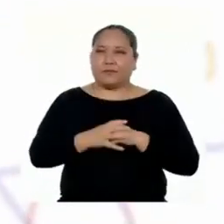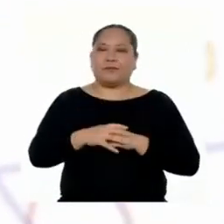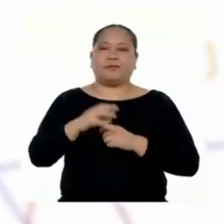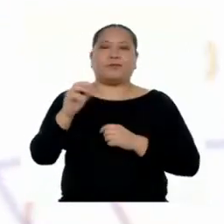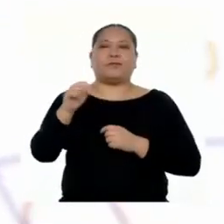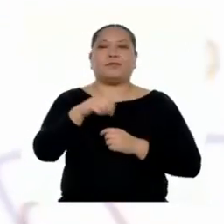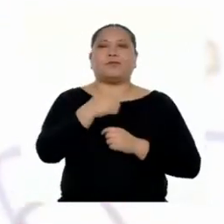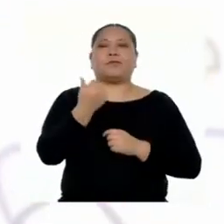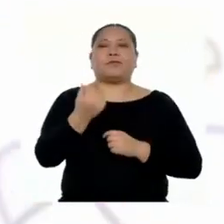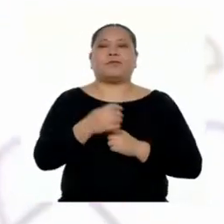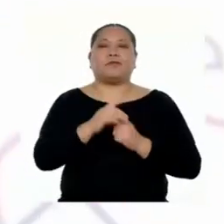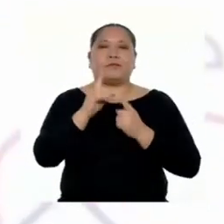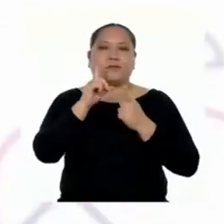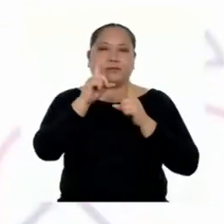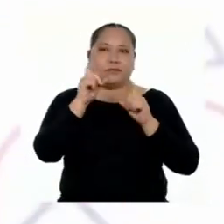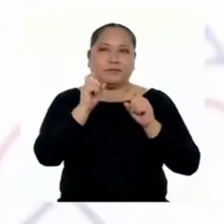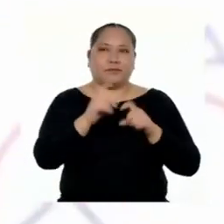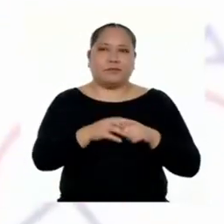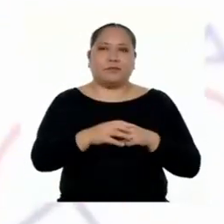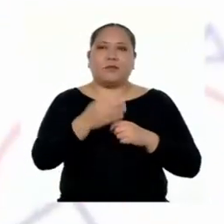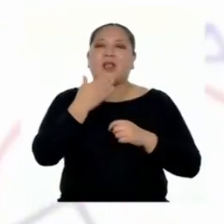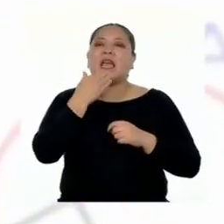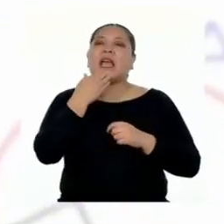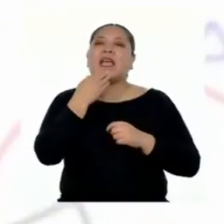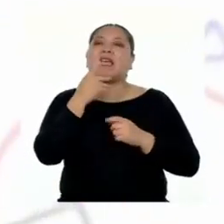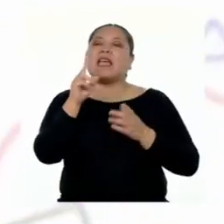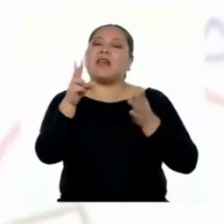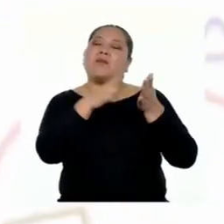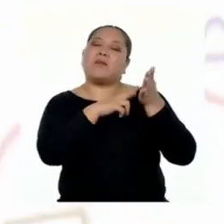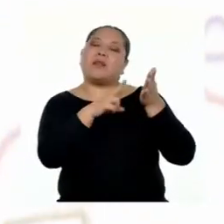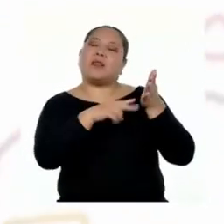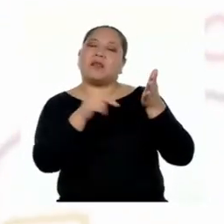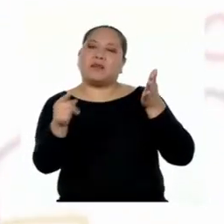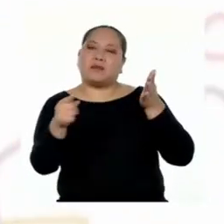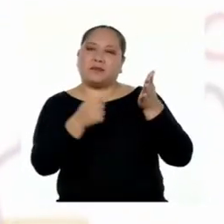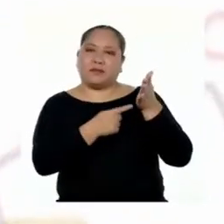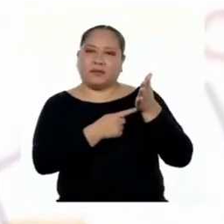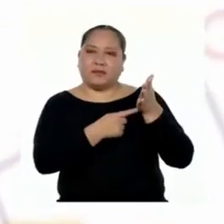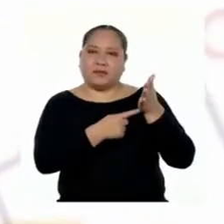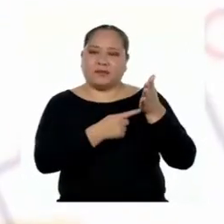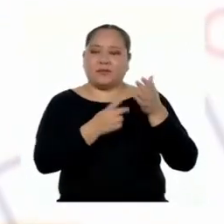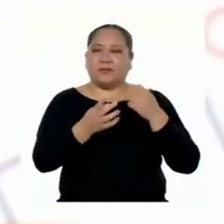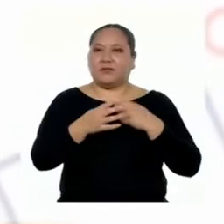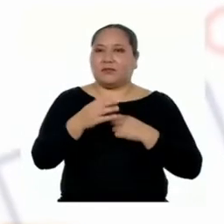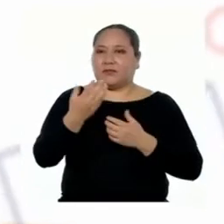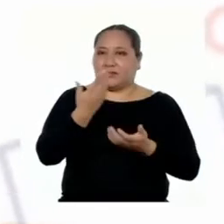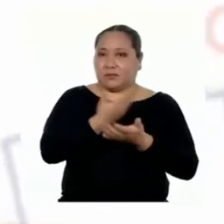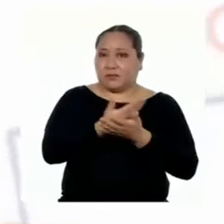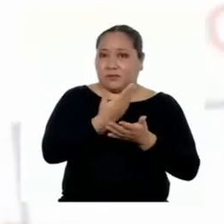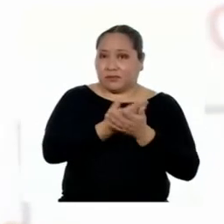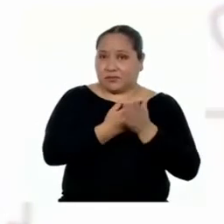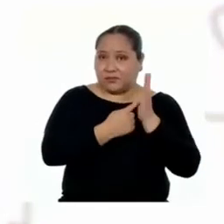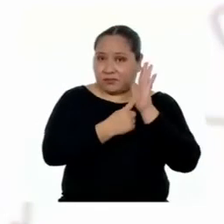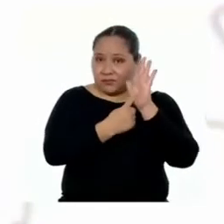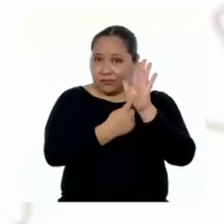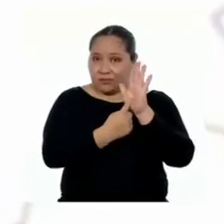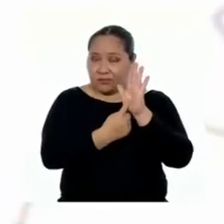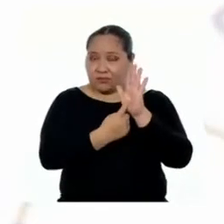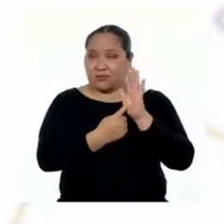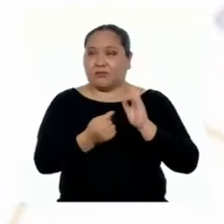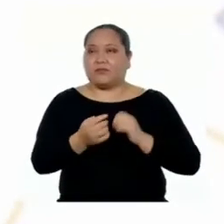¿A quién o a quiénes está dirigido tu texto? ¿Se evidencia en el texto?